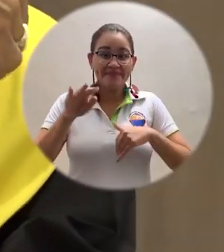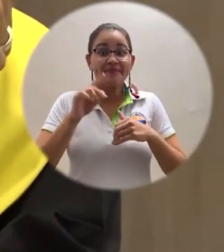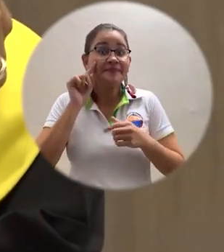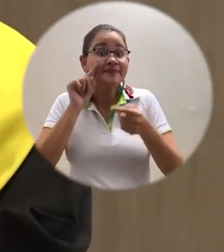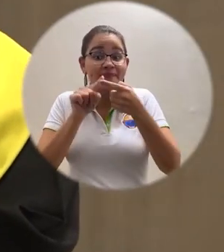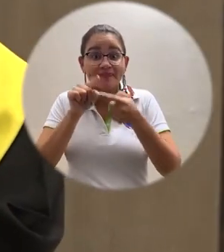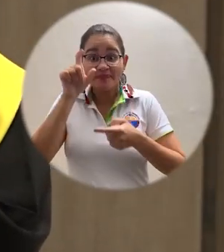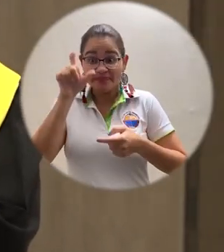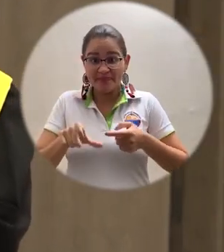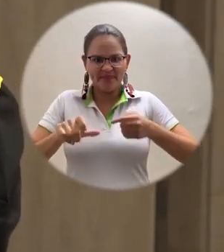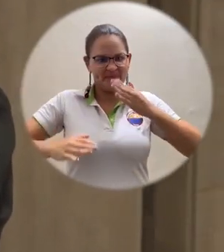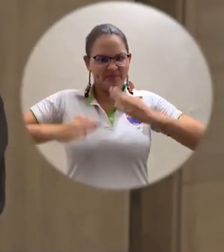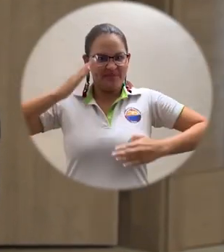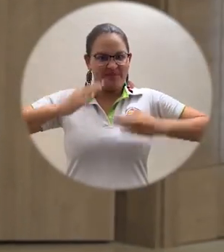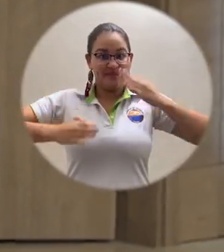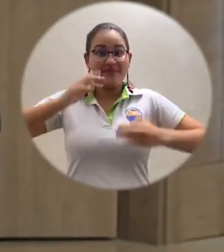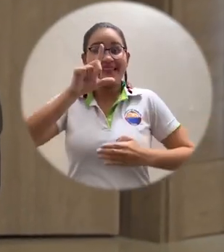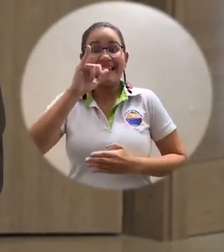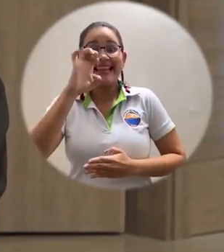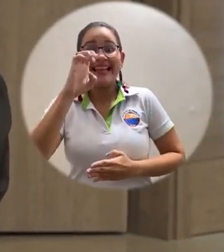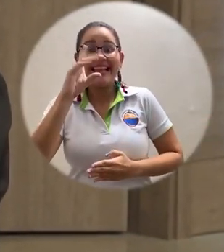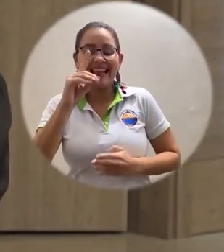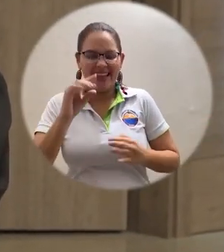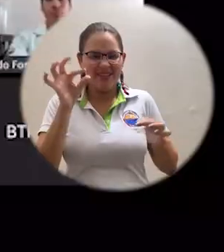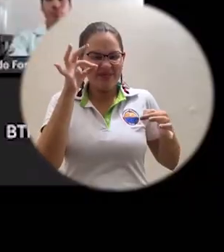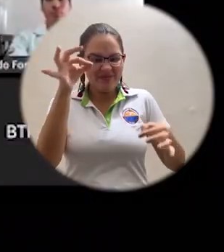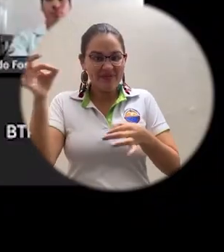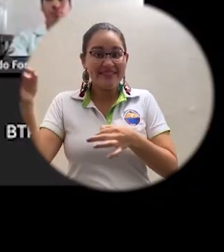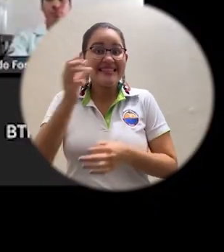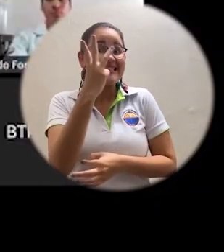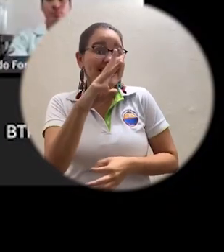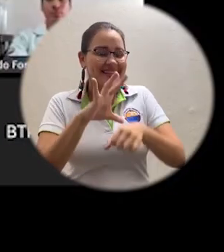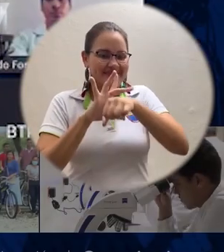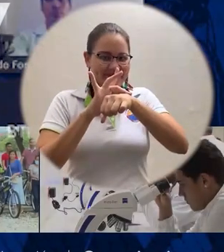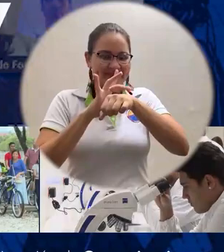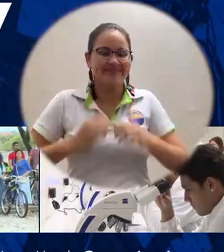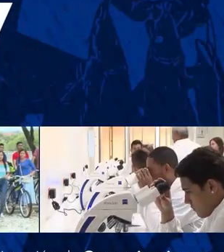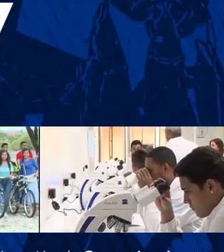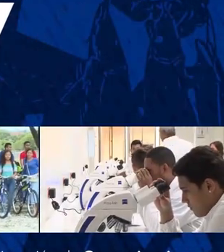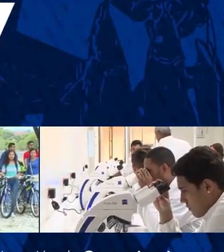A través del robot Lied, Unimagdalena graduó a 13 médicos.